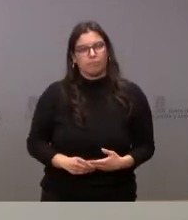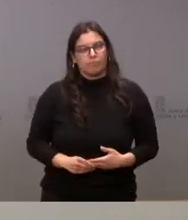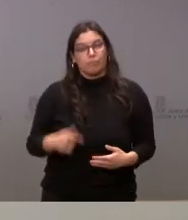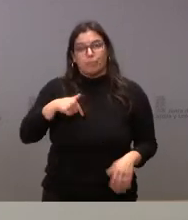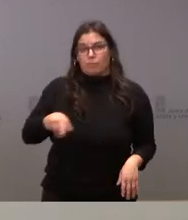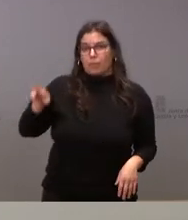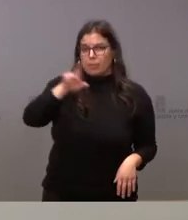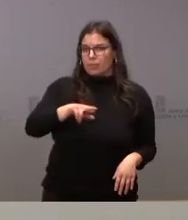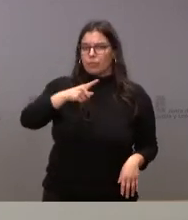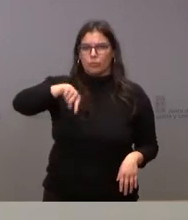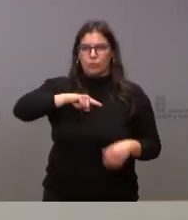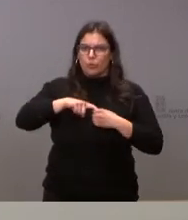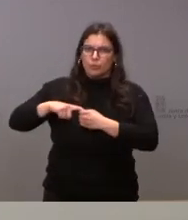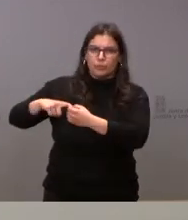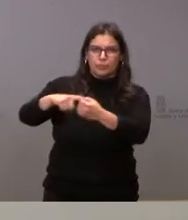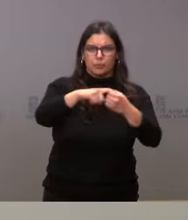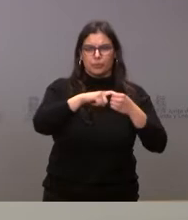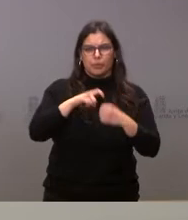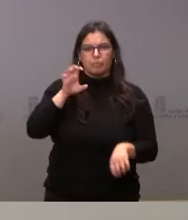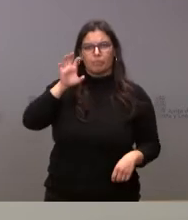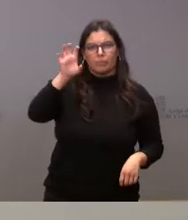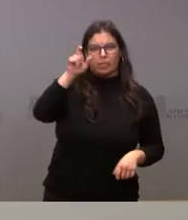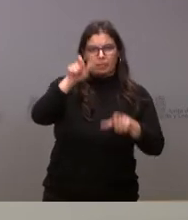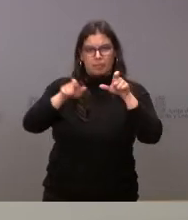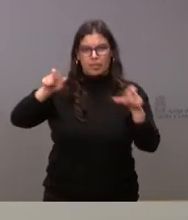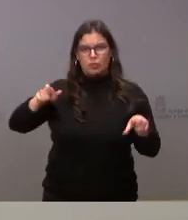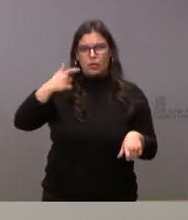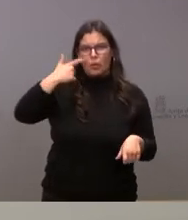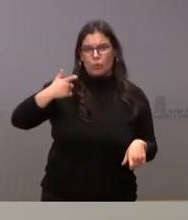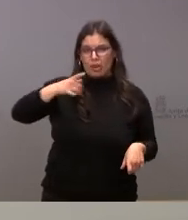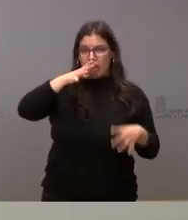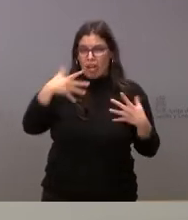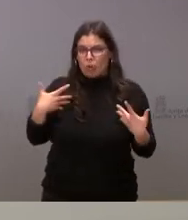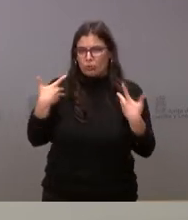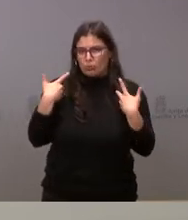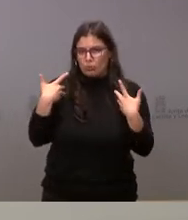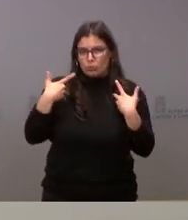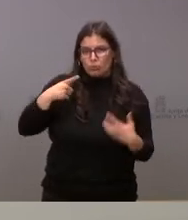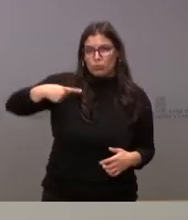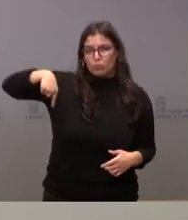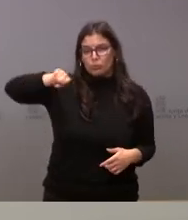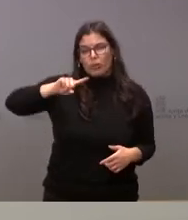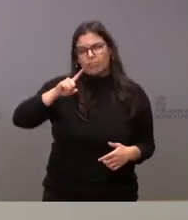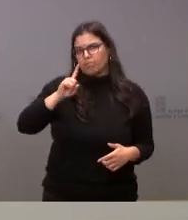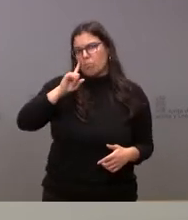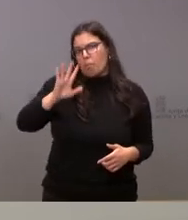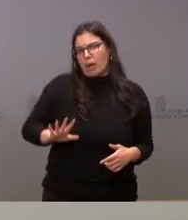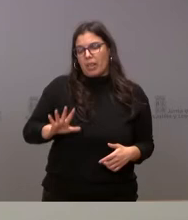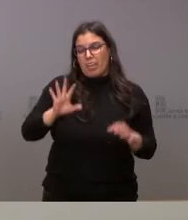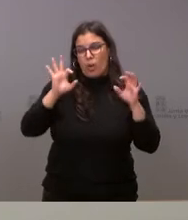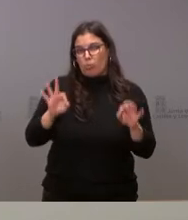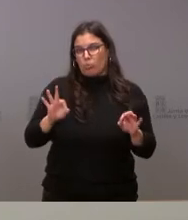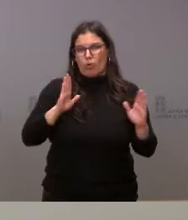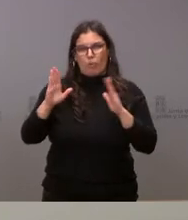Reiteramos nuestra solidaridad con el pueblo de Ucrania, que está sufriendo en estas circunstancias y nos parece que en pleno siglo